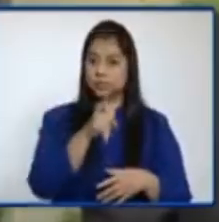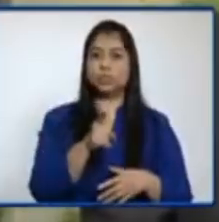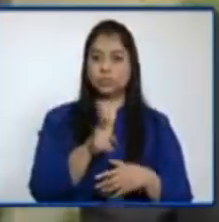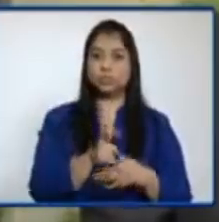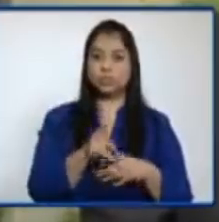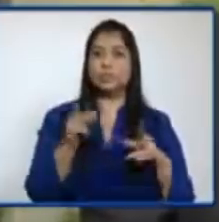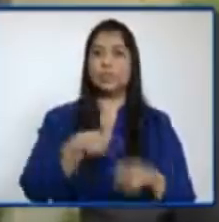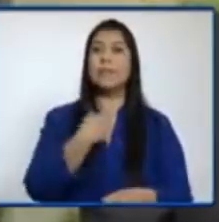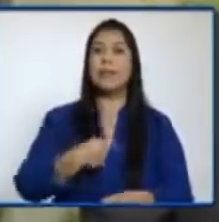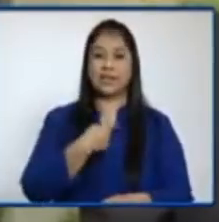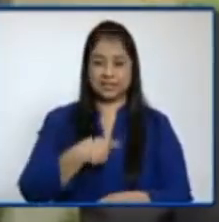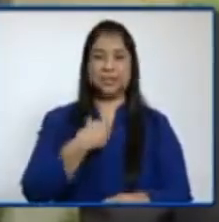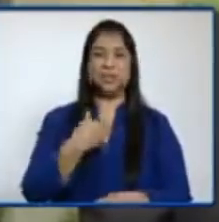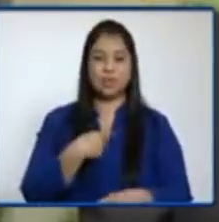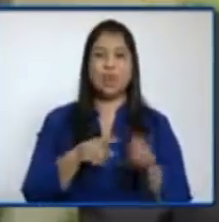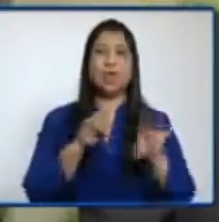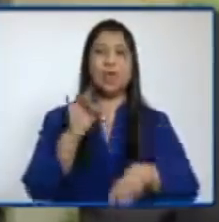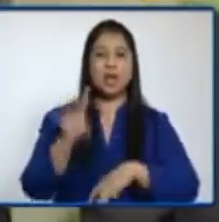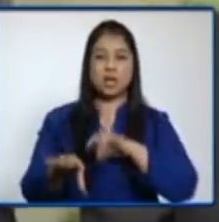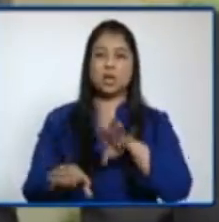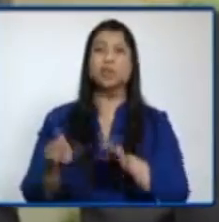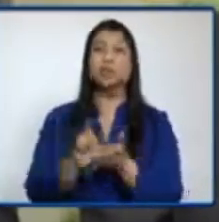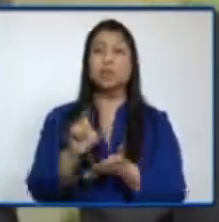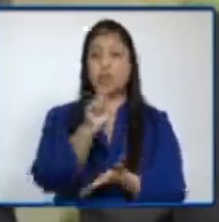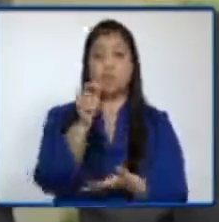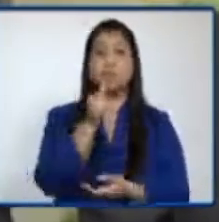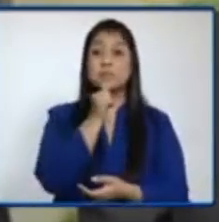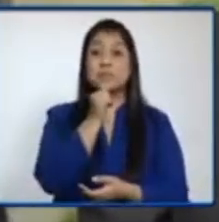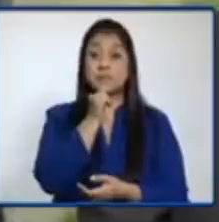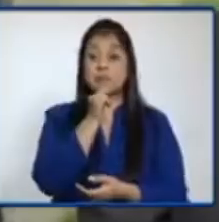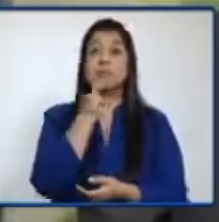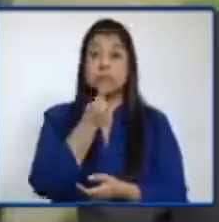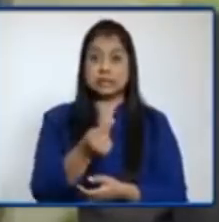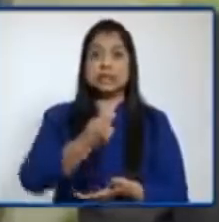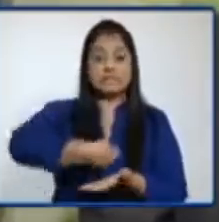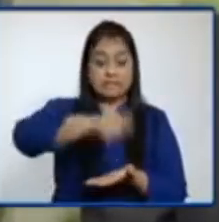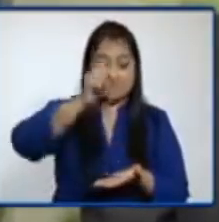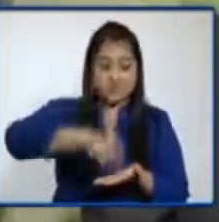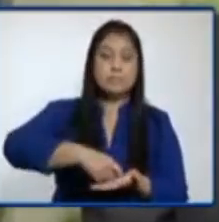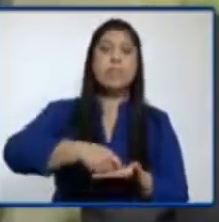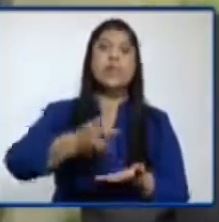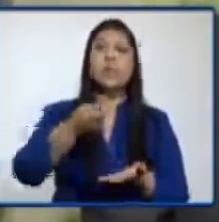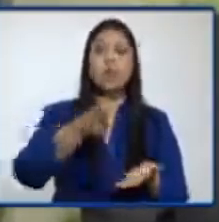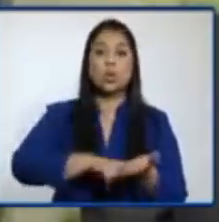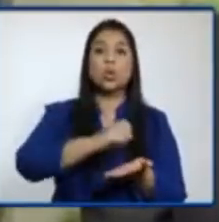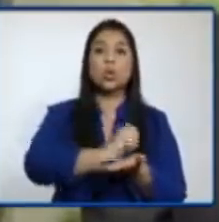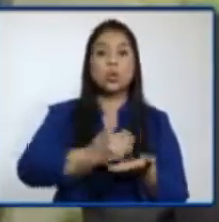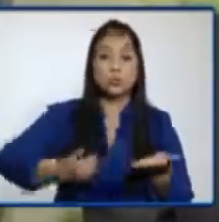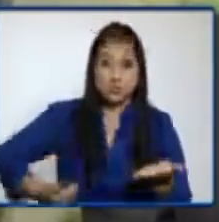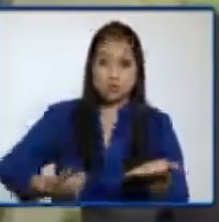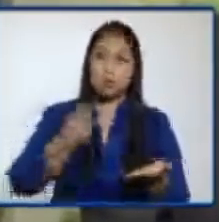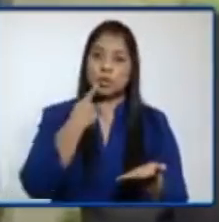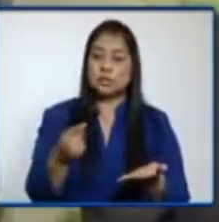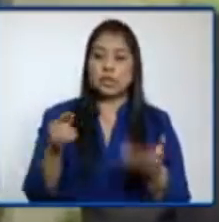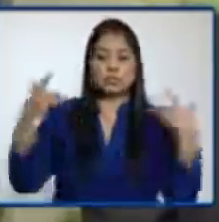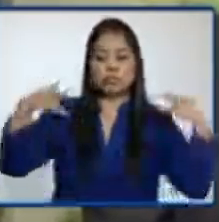de maestros a los cuales algunos colegios privados les están exigiendo que firmen algunos contratos en los cuales los eximen